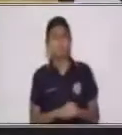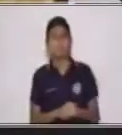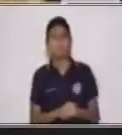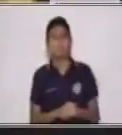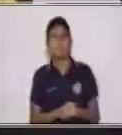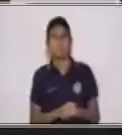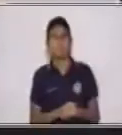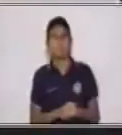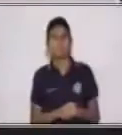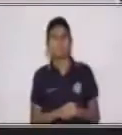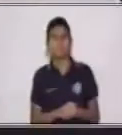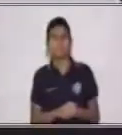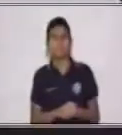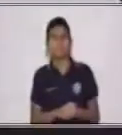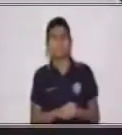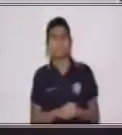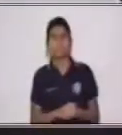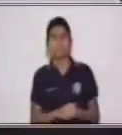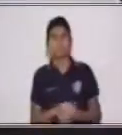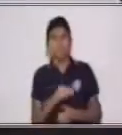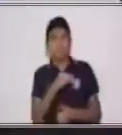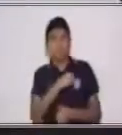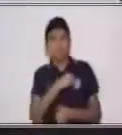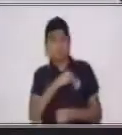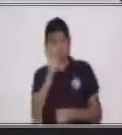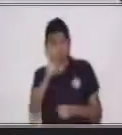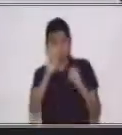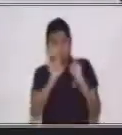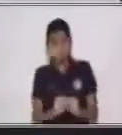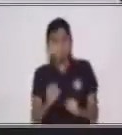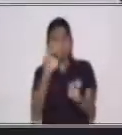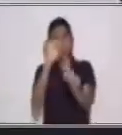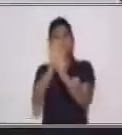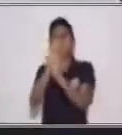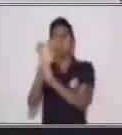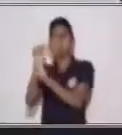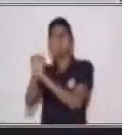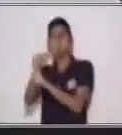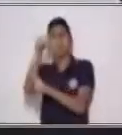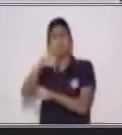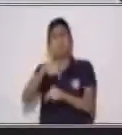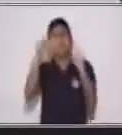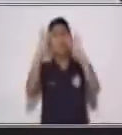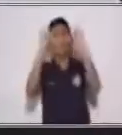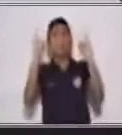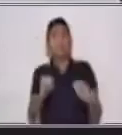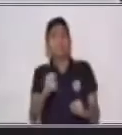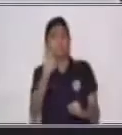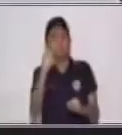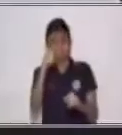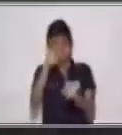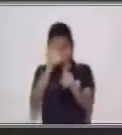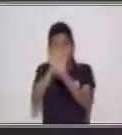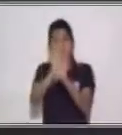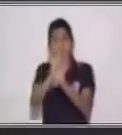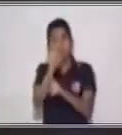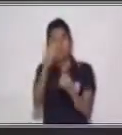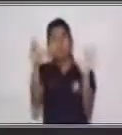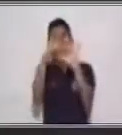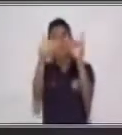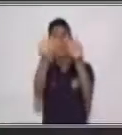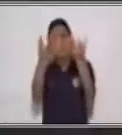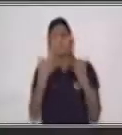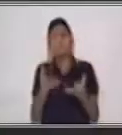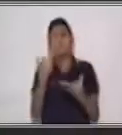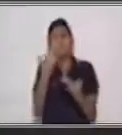Bueno, quiero que observes muy bien esta imagen y me cuentes, ¿qué